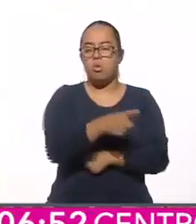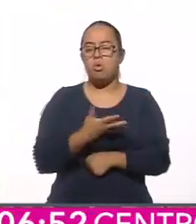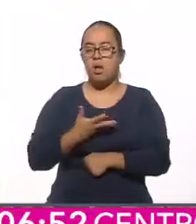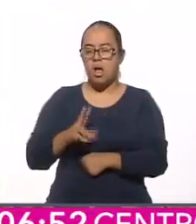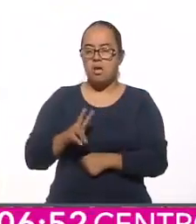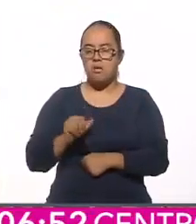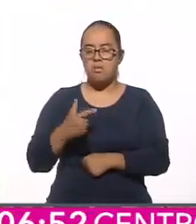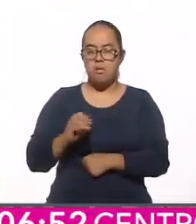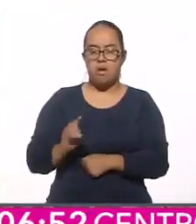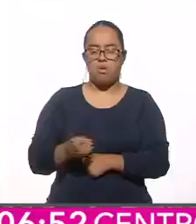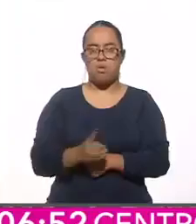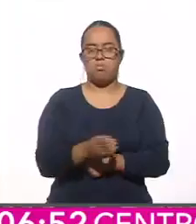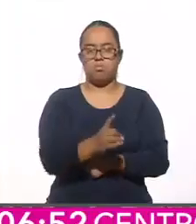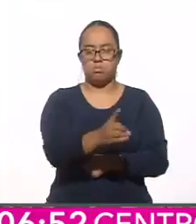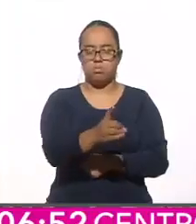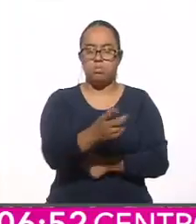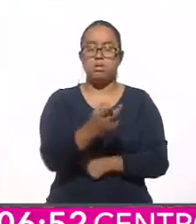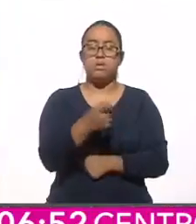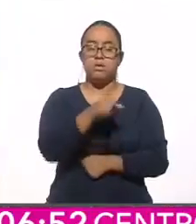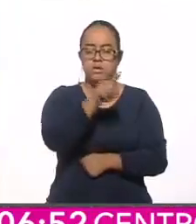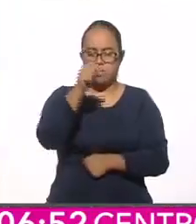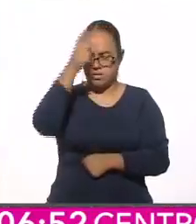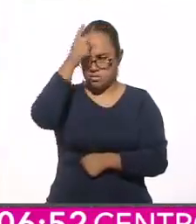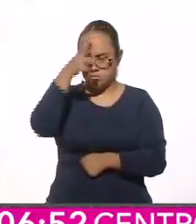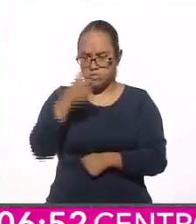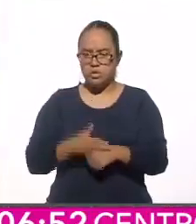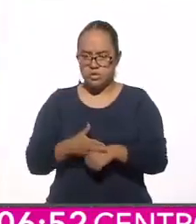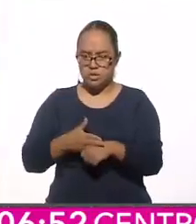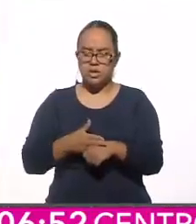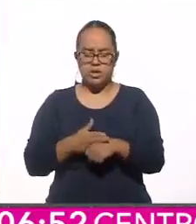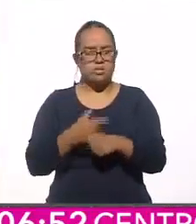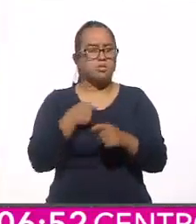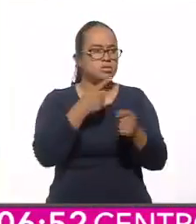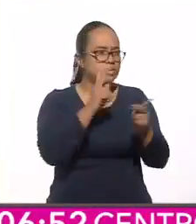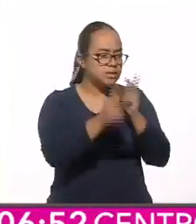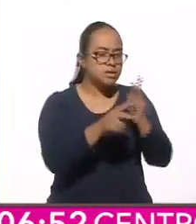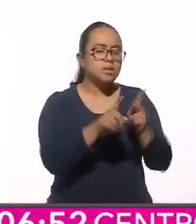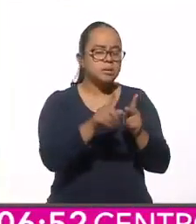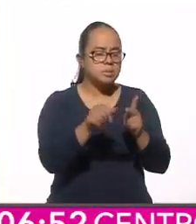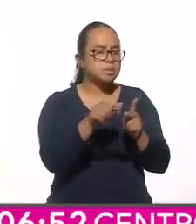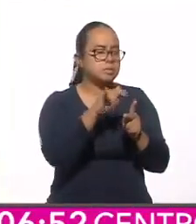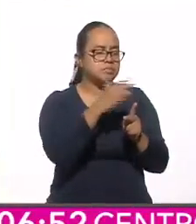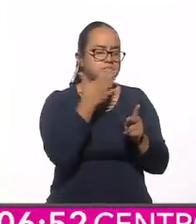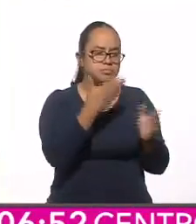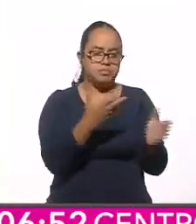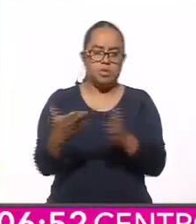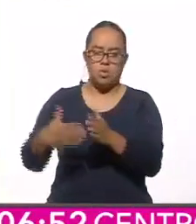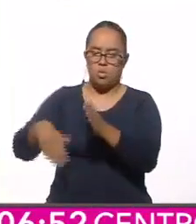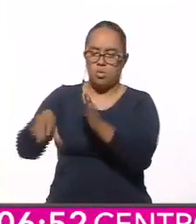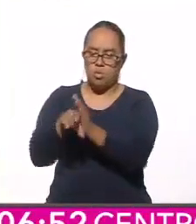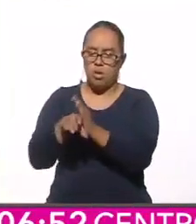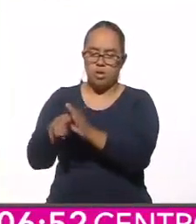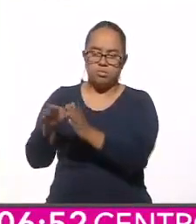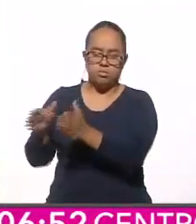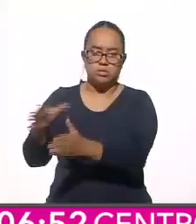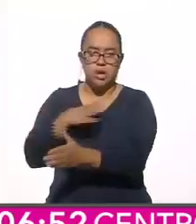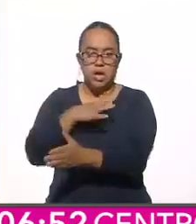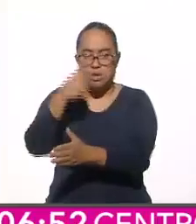vagancia. Logró entrevistarse con el rector, quien lo alojó en el cuarto del portero. Para pagar sus